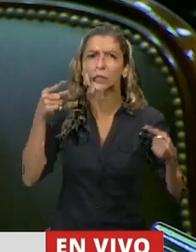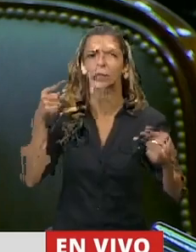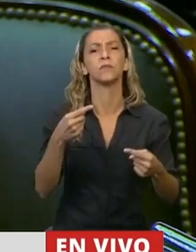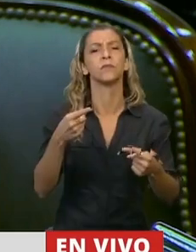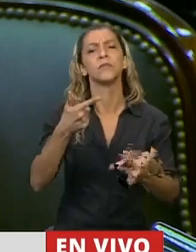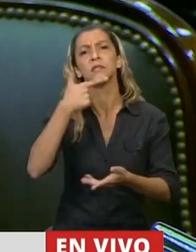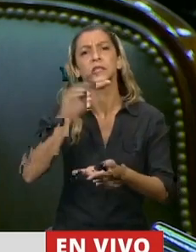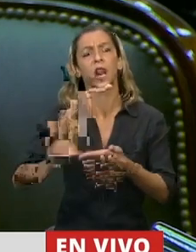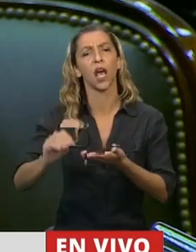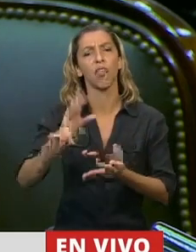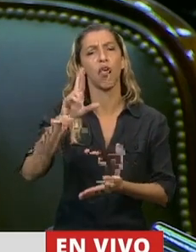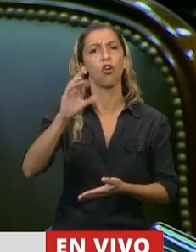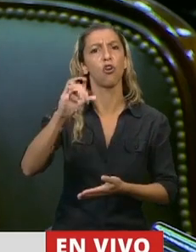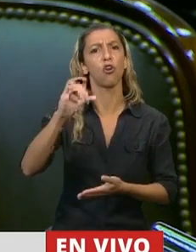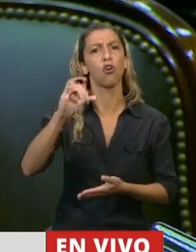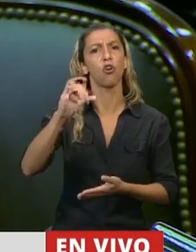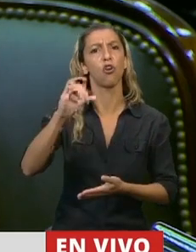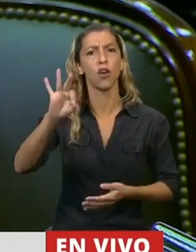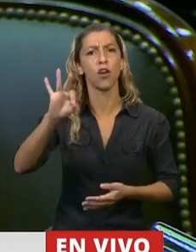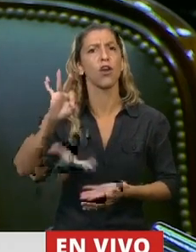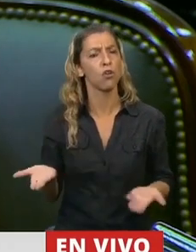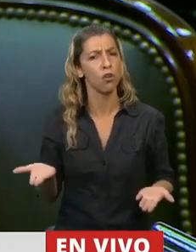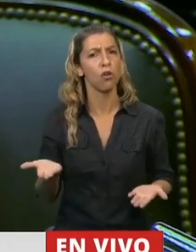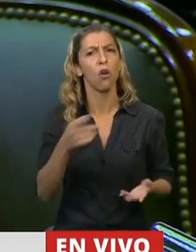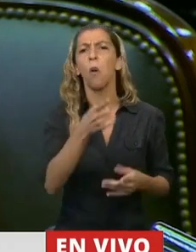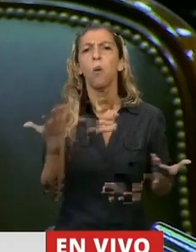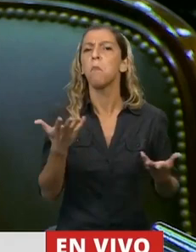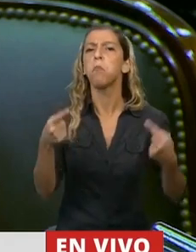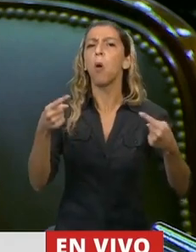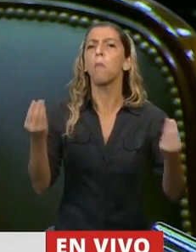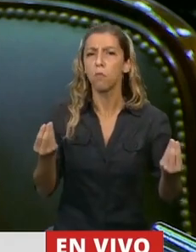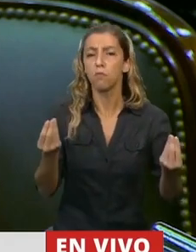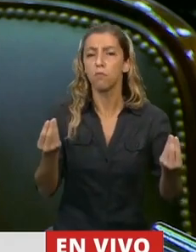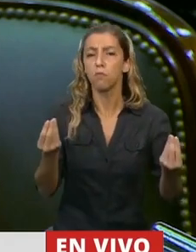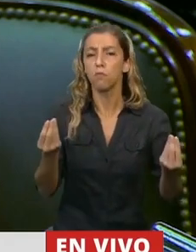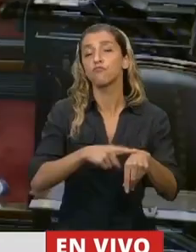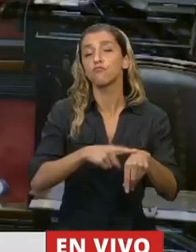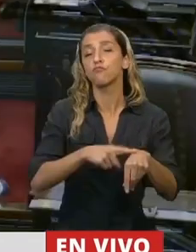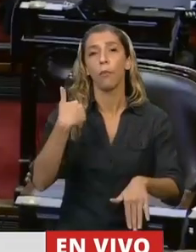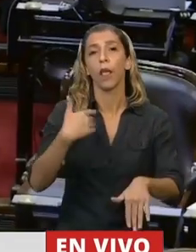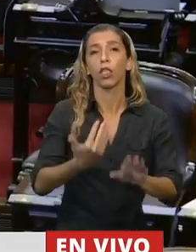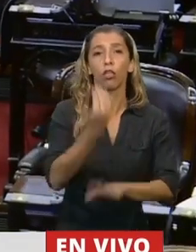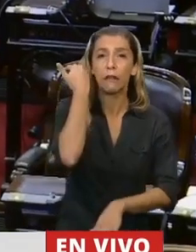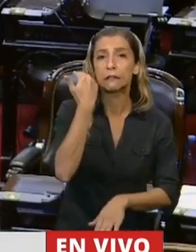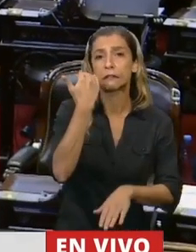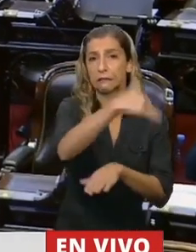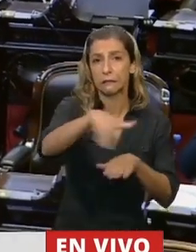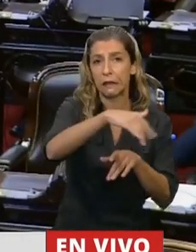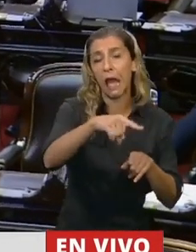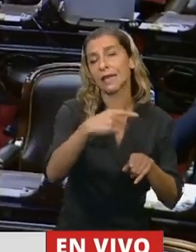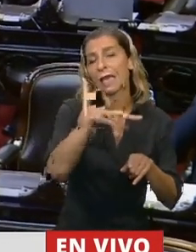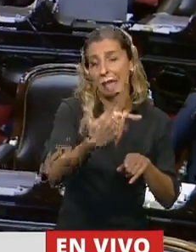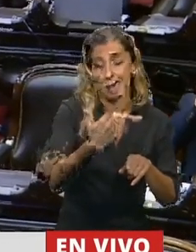por un accidente que ocurre en la vía pública con su hija, oh